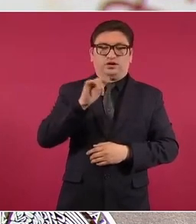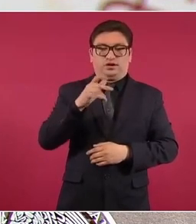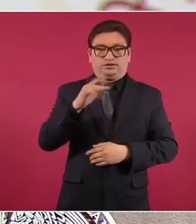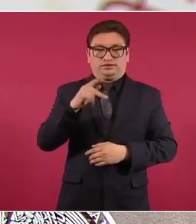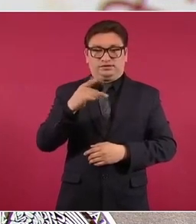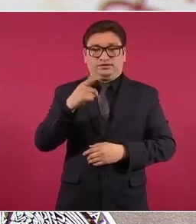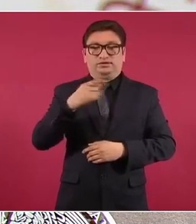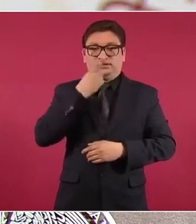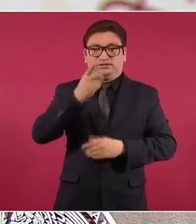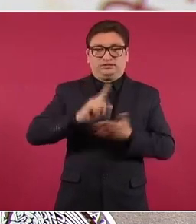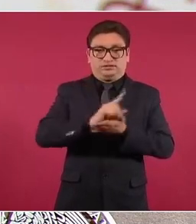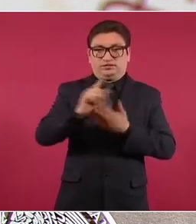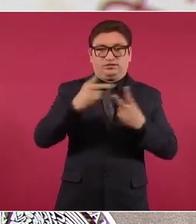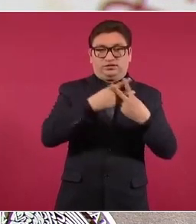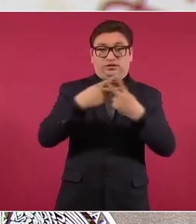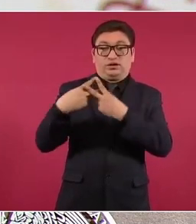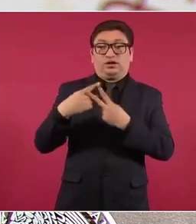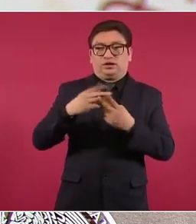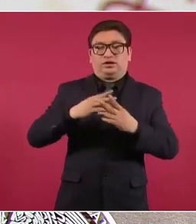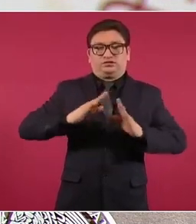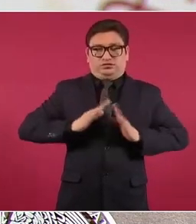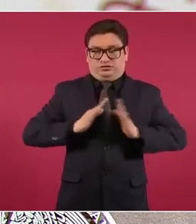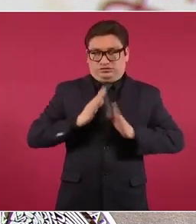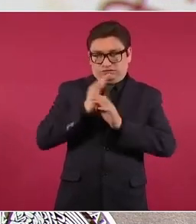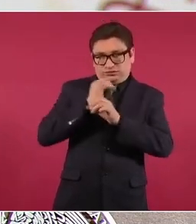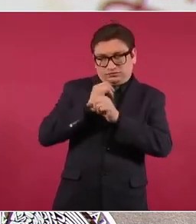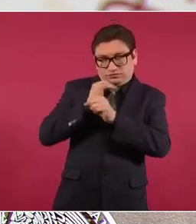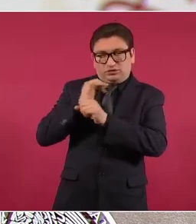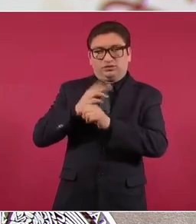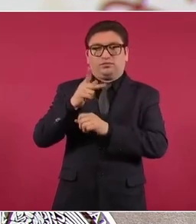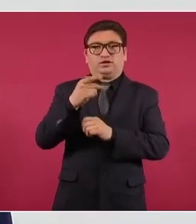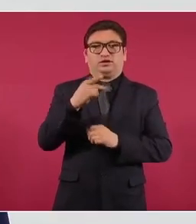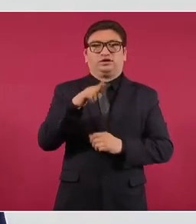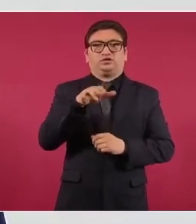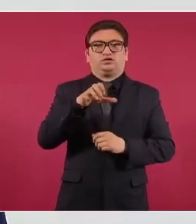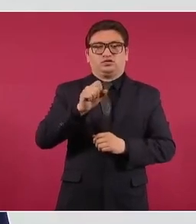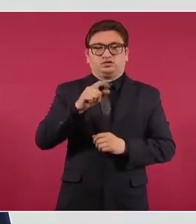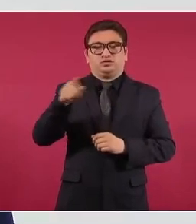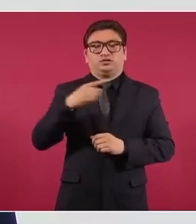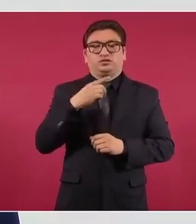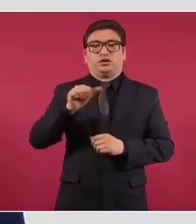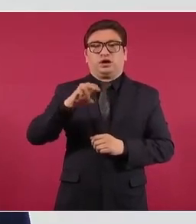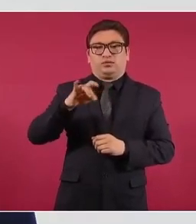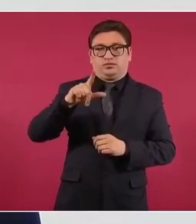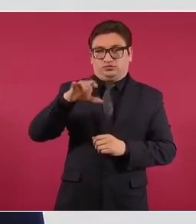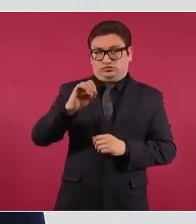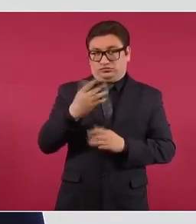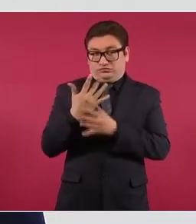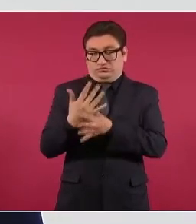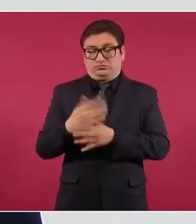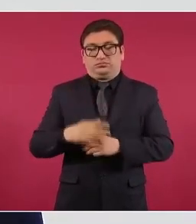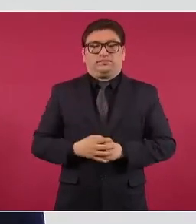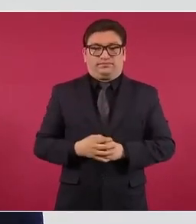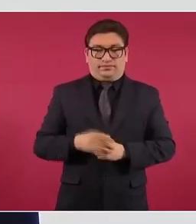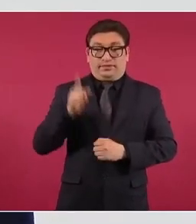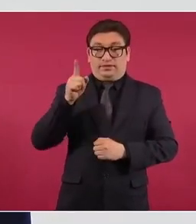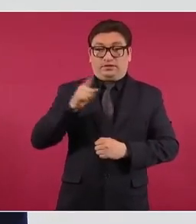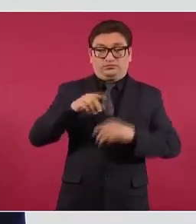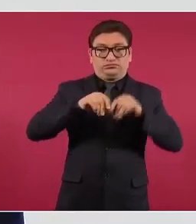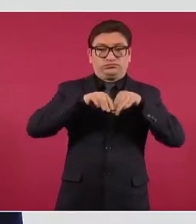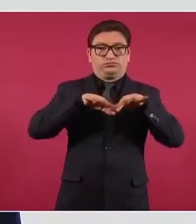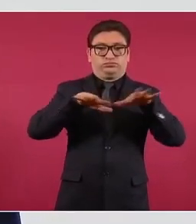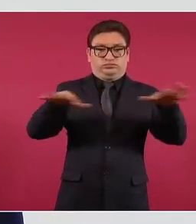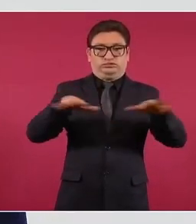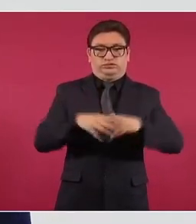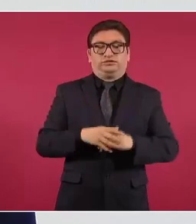hashtag Ejército Espía. Los casos de Pegasus en el sexenio de López Obrador. Según la publicación, Citizen